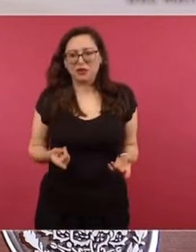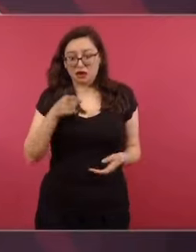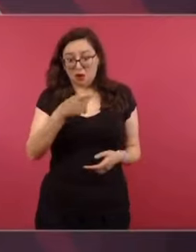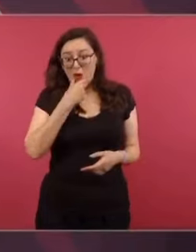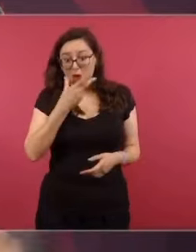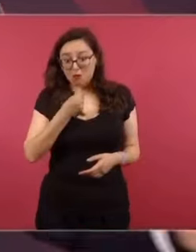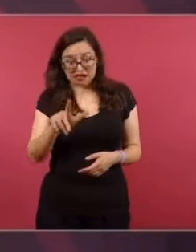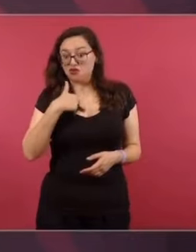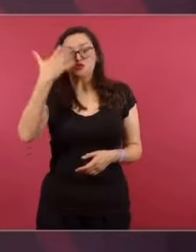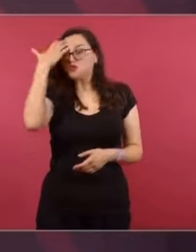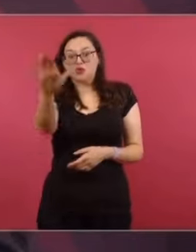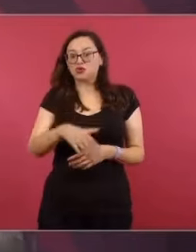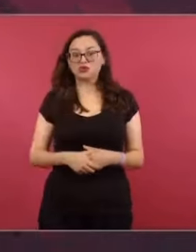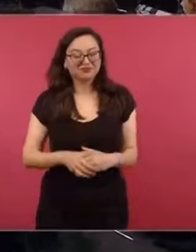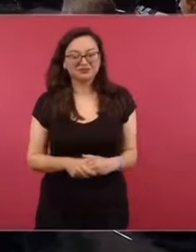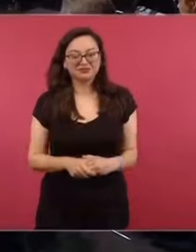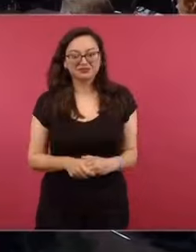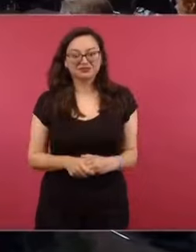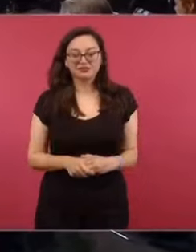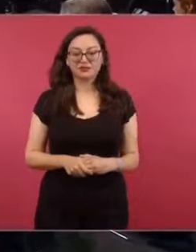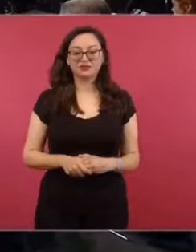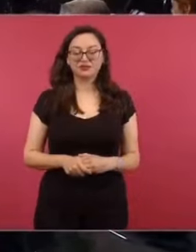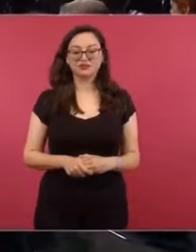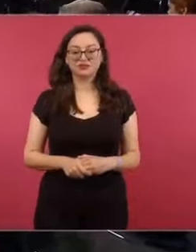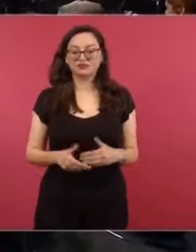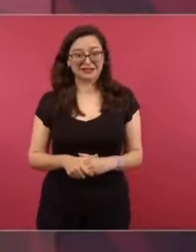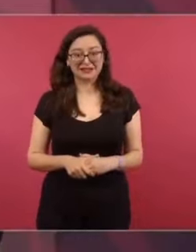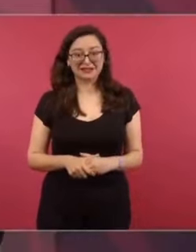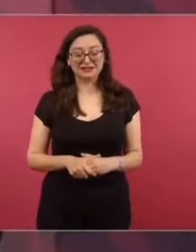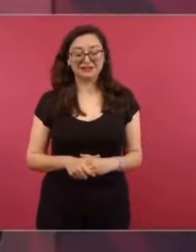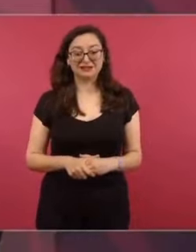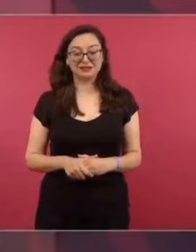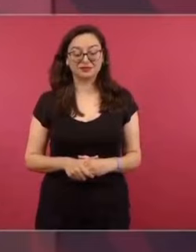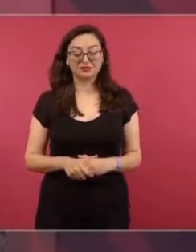señor. Nunca lo he visto. Además, no hago eso con nadie.